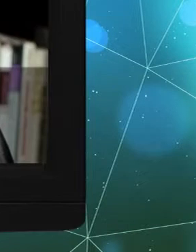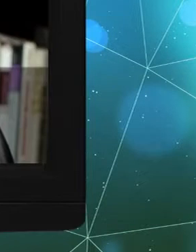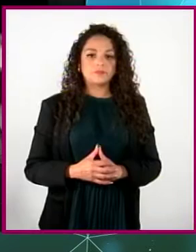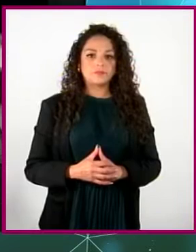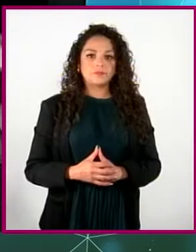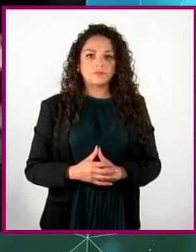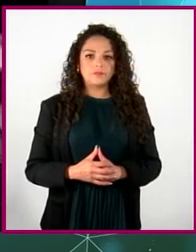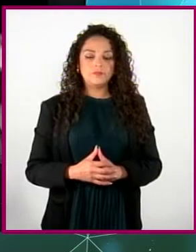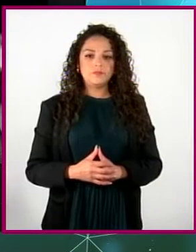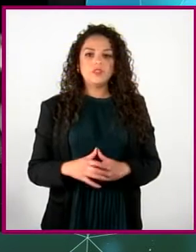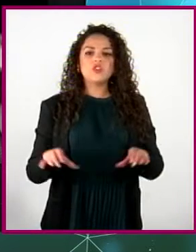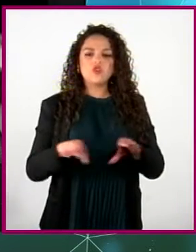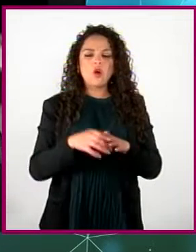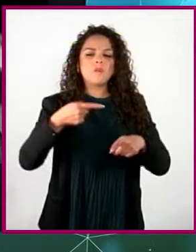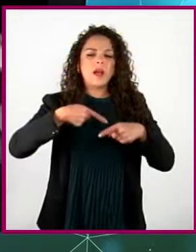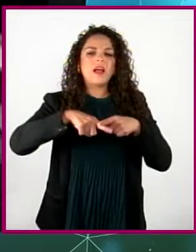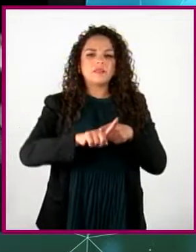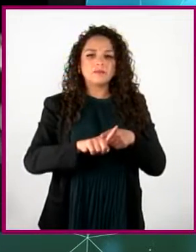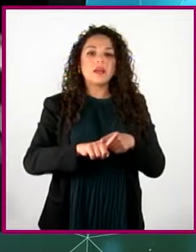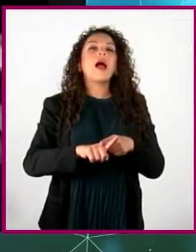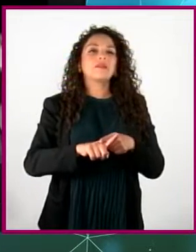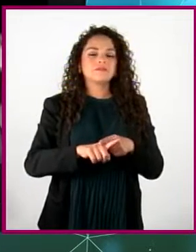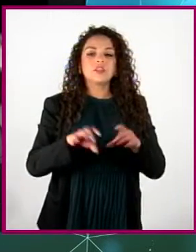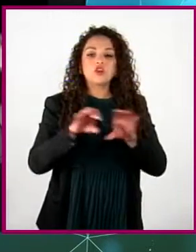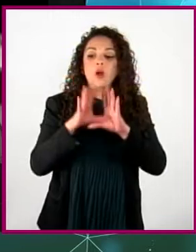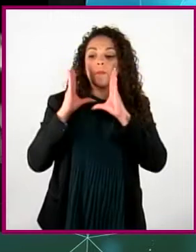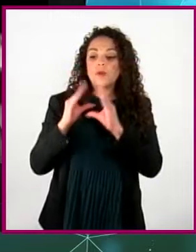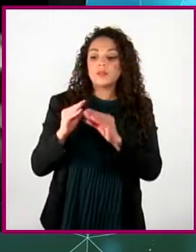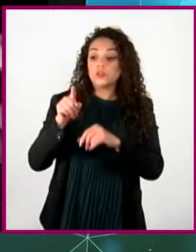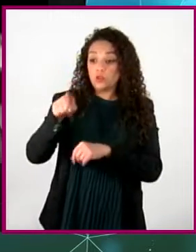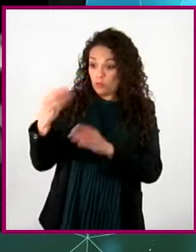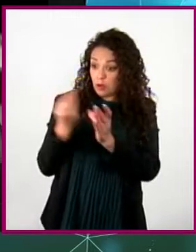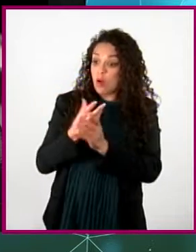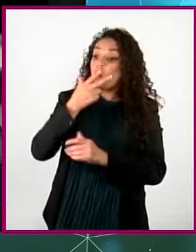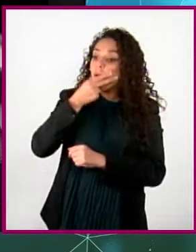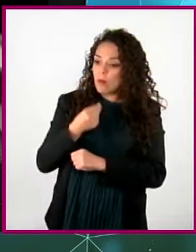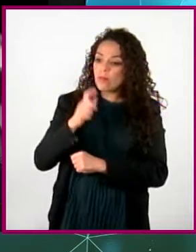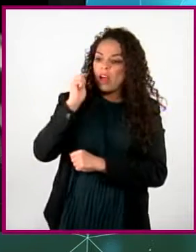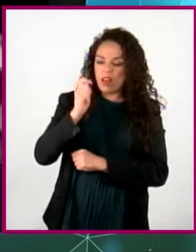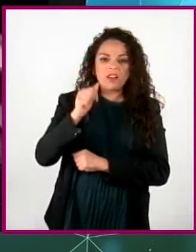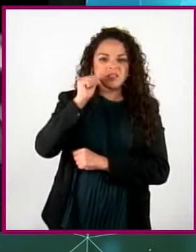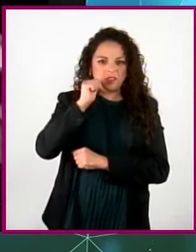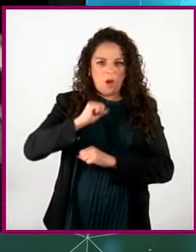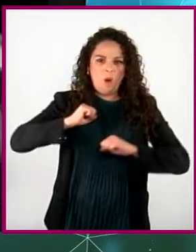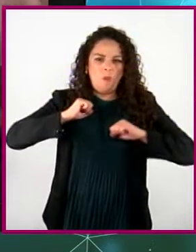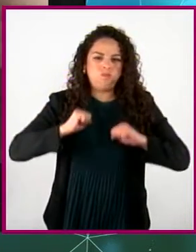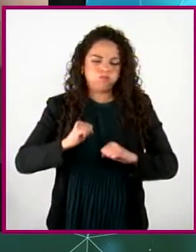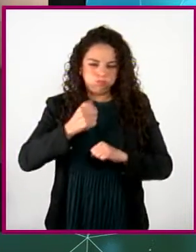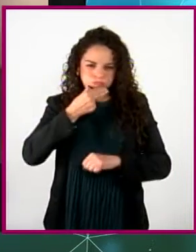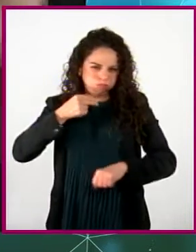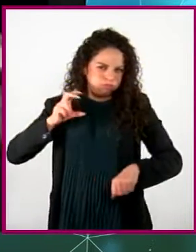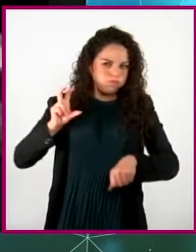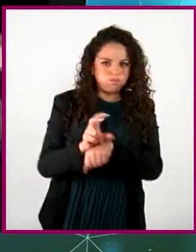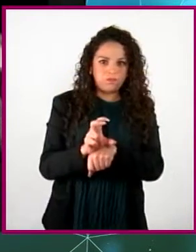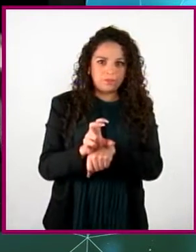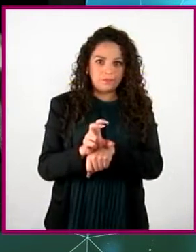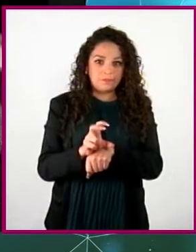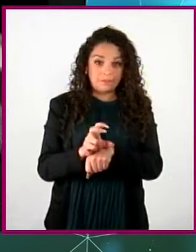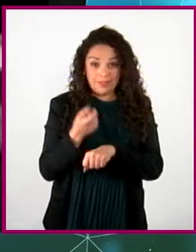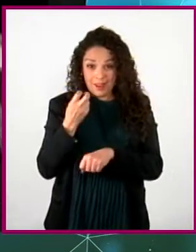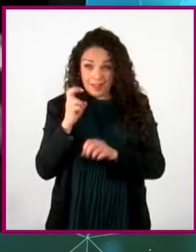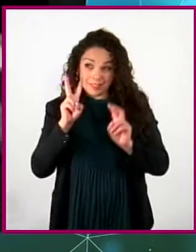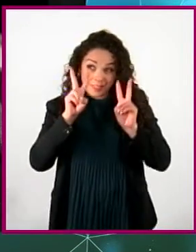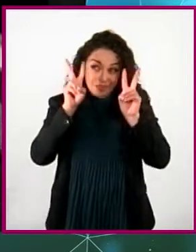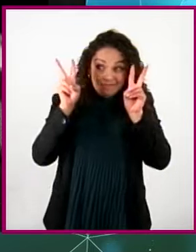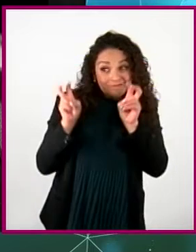Todo inicia a partir de cómo nos enseñaron a ser hombres, bajo un sistema patriarcal y machista. Cuando hablamos de masculinidad nos